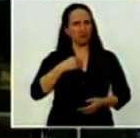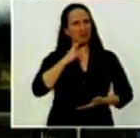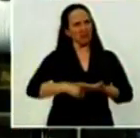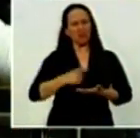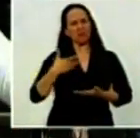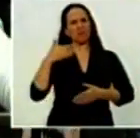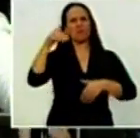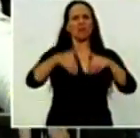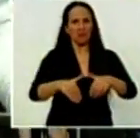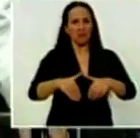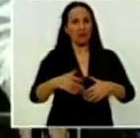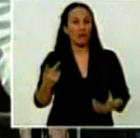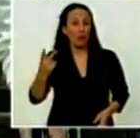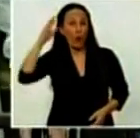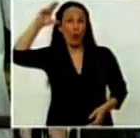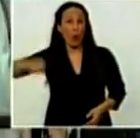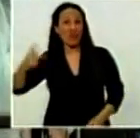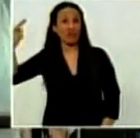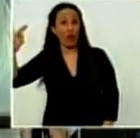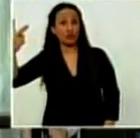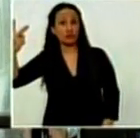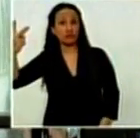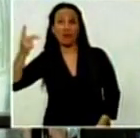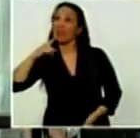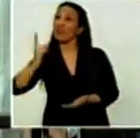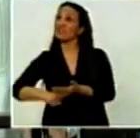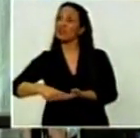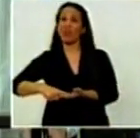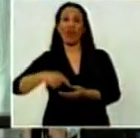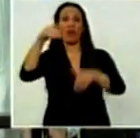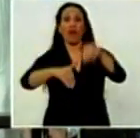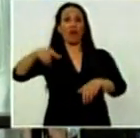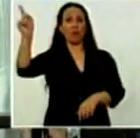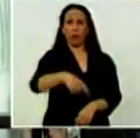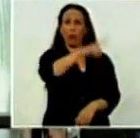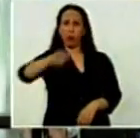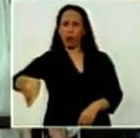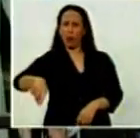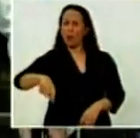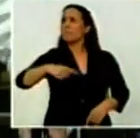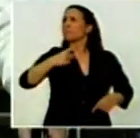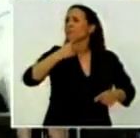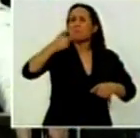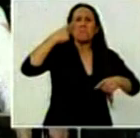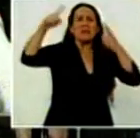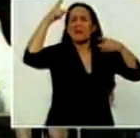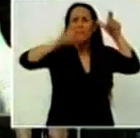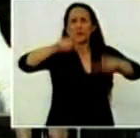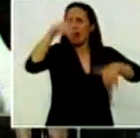jueces deciden anular la voluntad de cientos de miles de ciudades diciendo